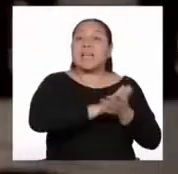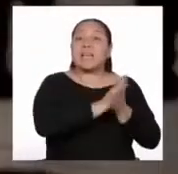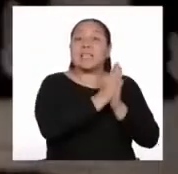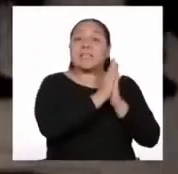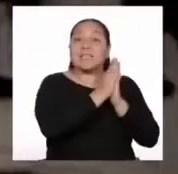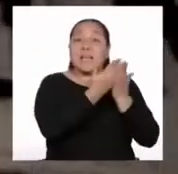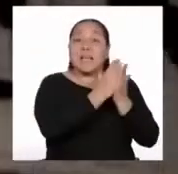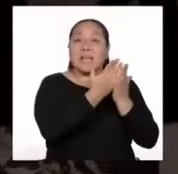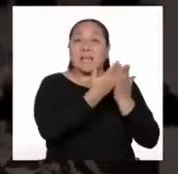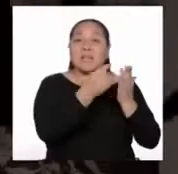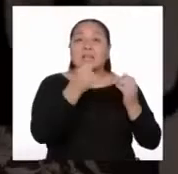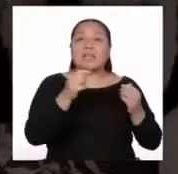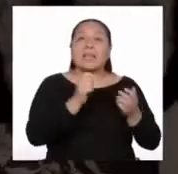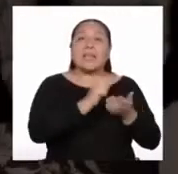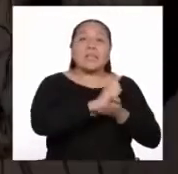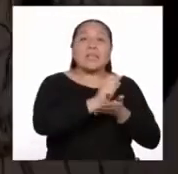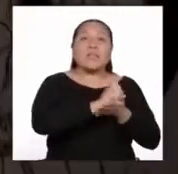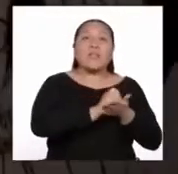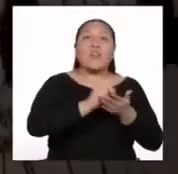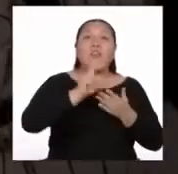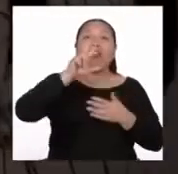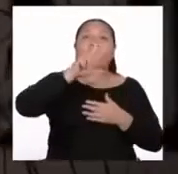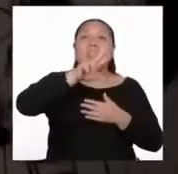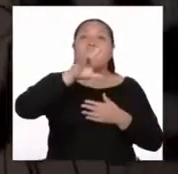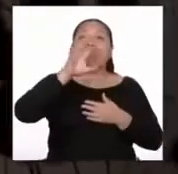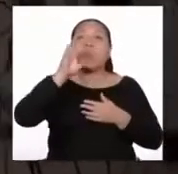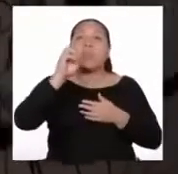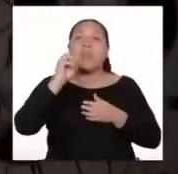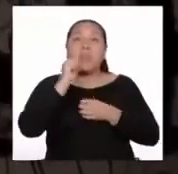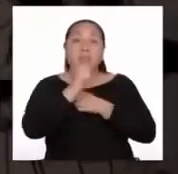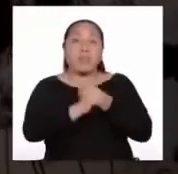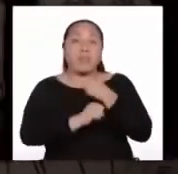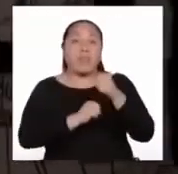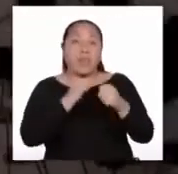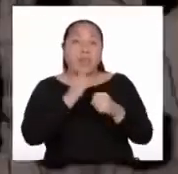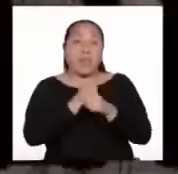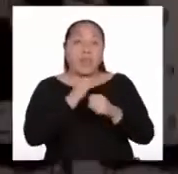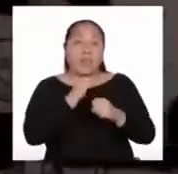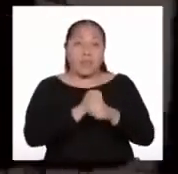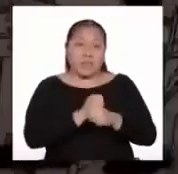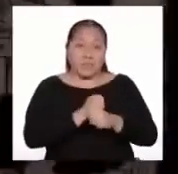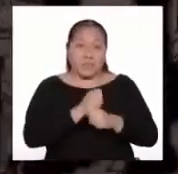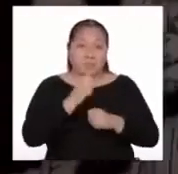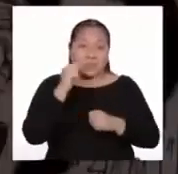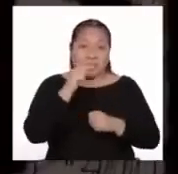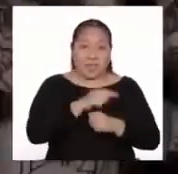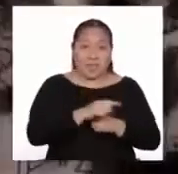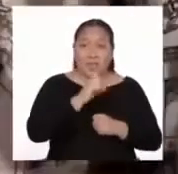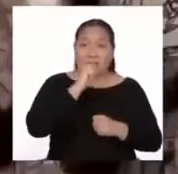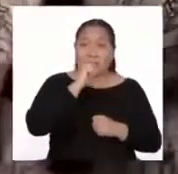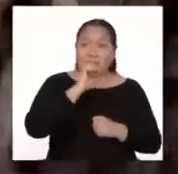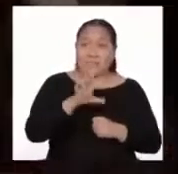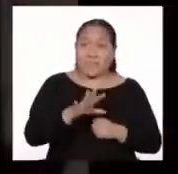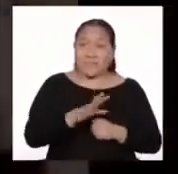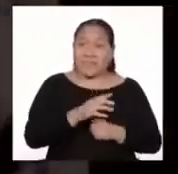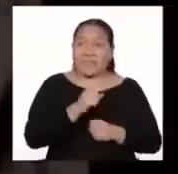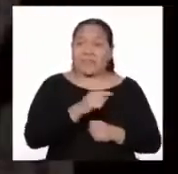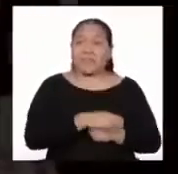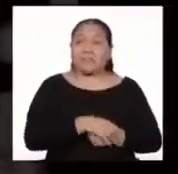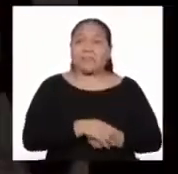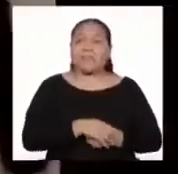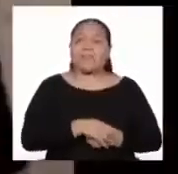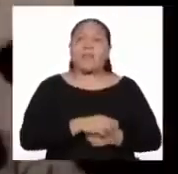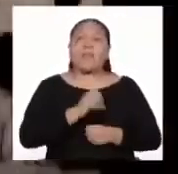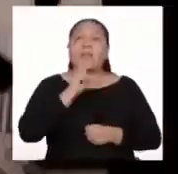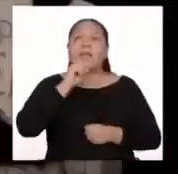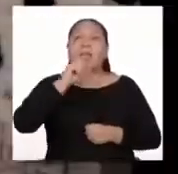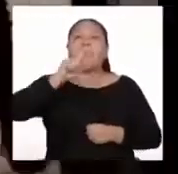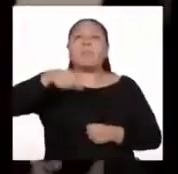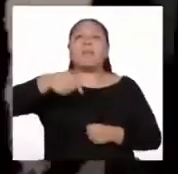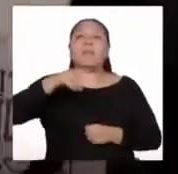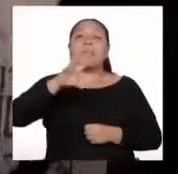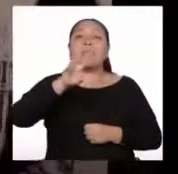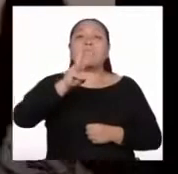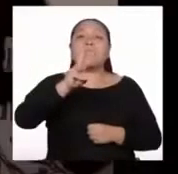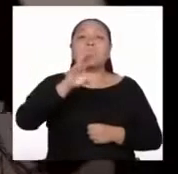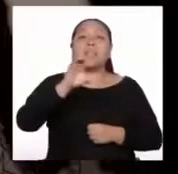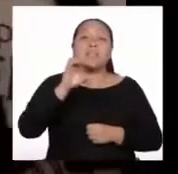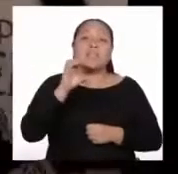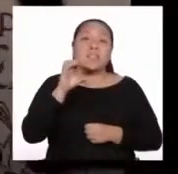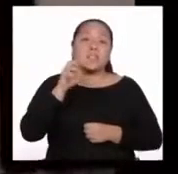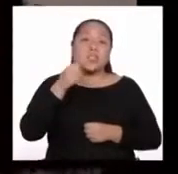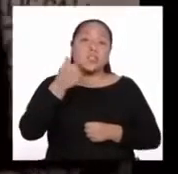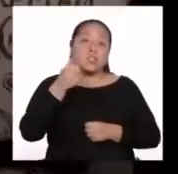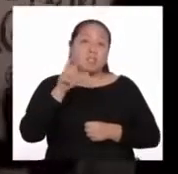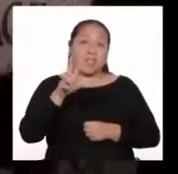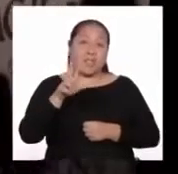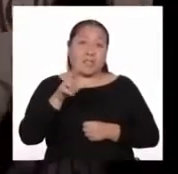le tomó 30 años y ese enunciado lo hace en el año 1613. El